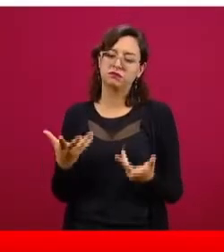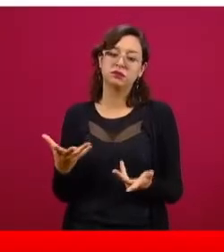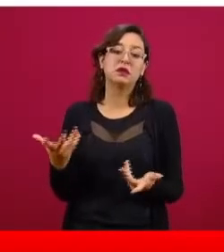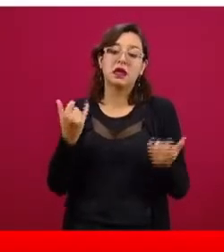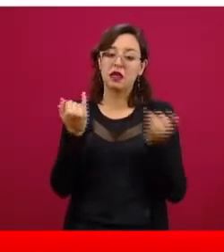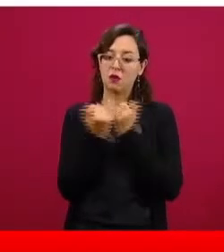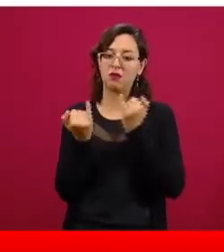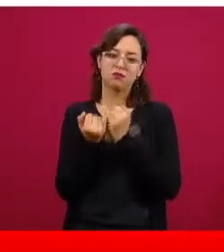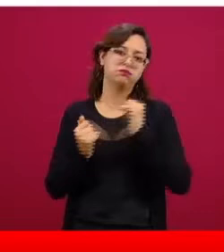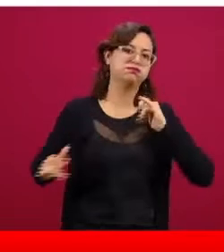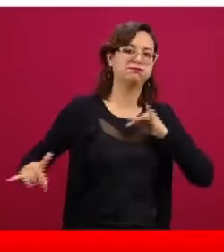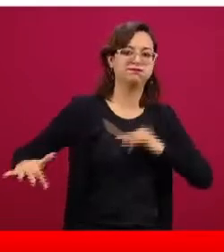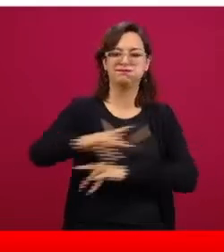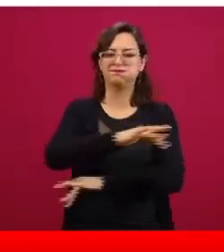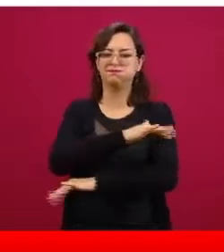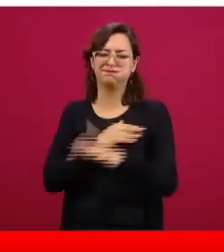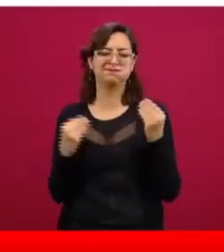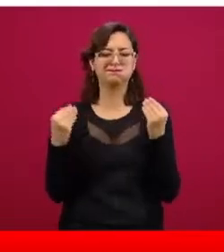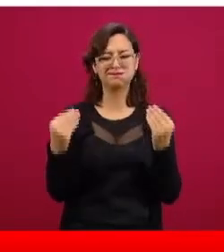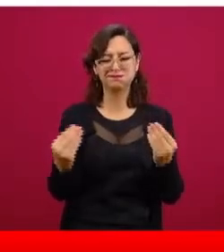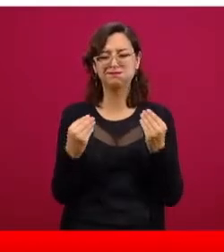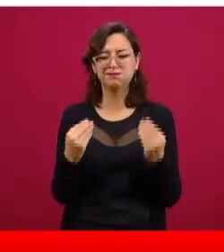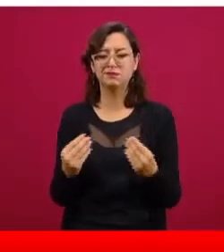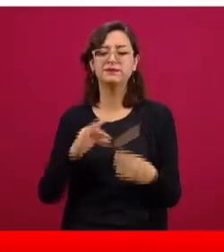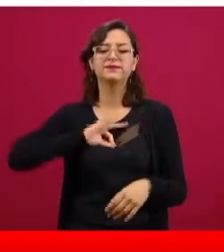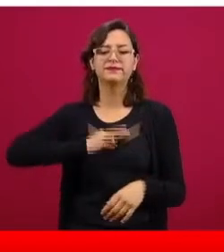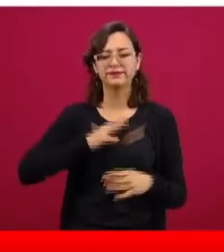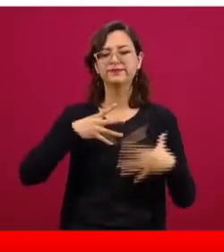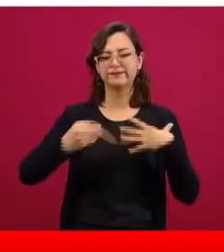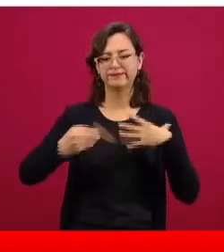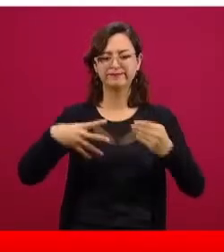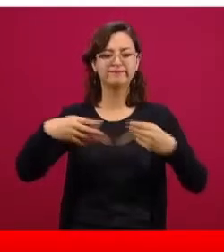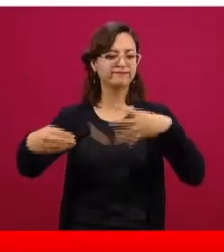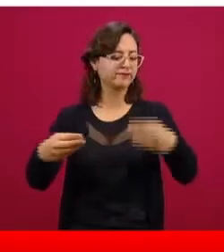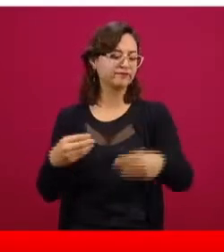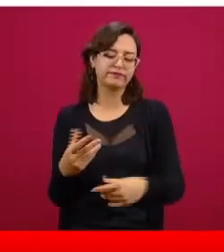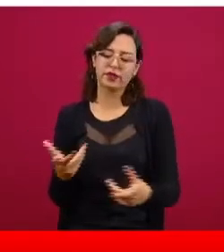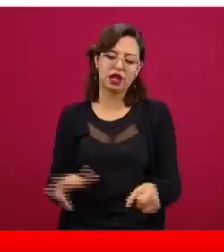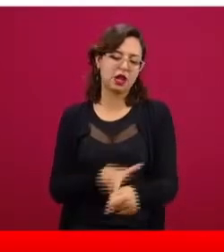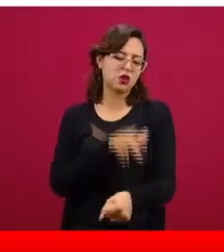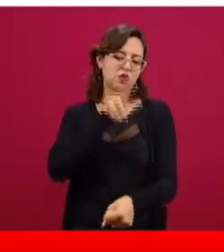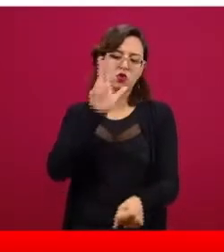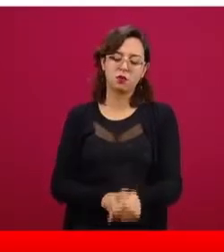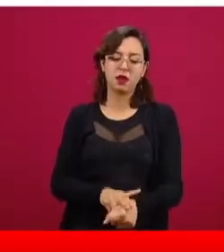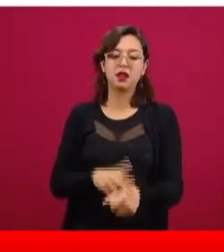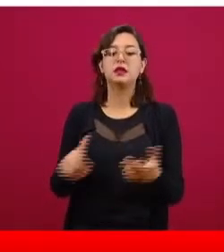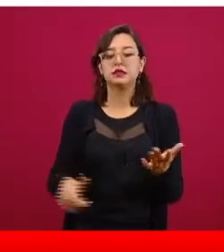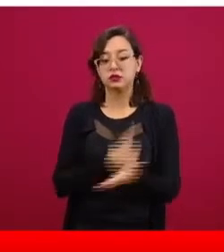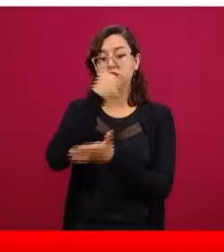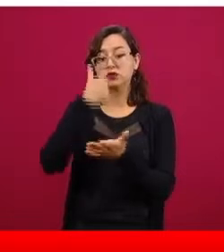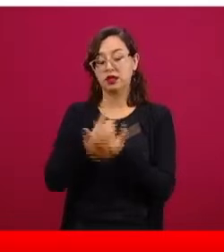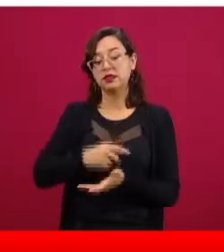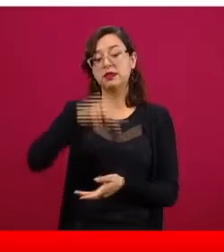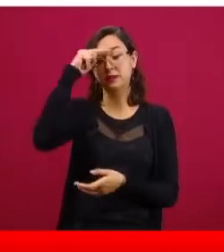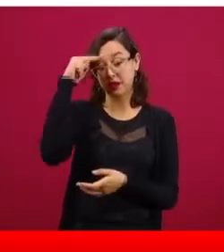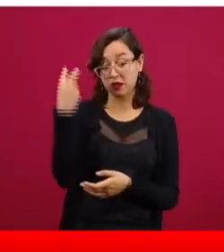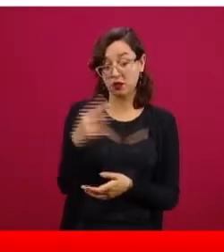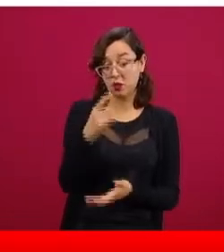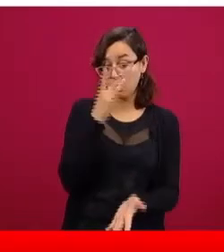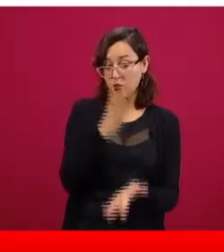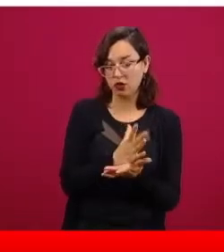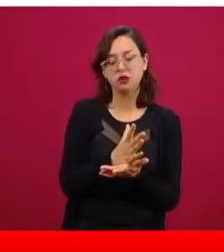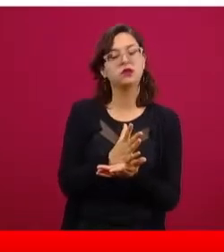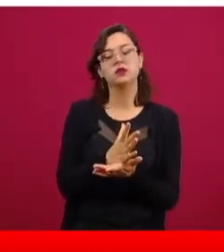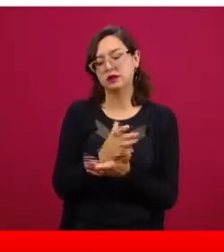tiene naturalmente la mayor cantidad de contagios. Esto aplica no solamente a la Ciudad de México como tal, sino